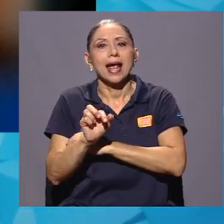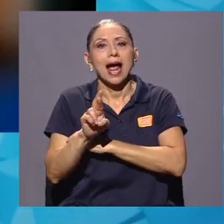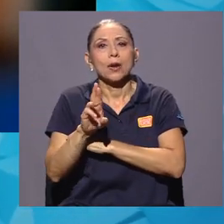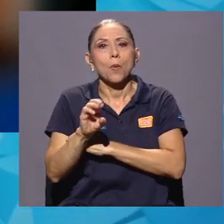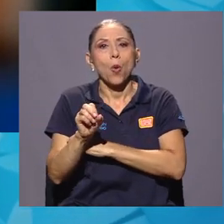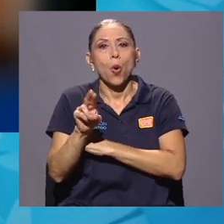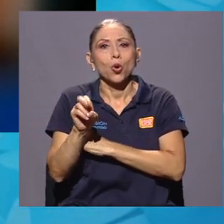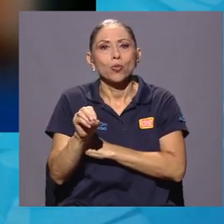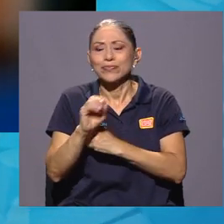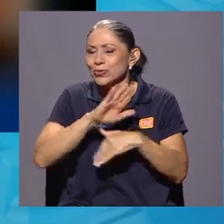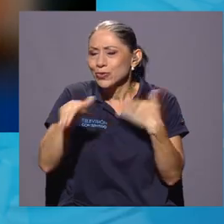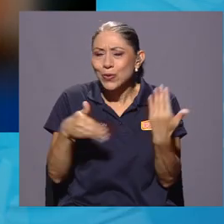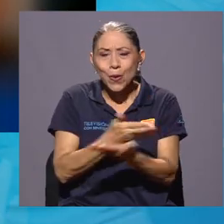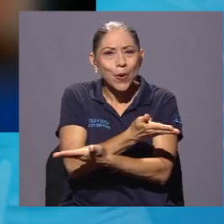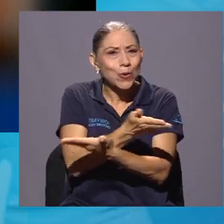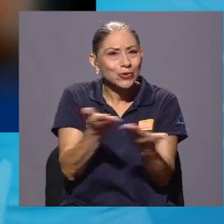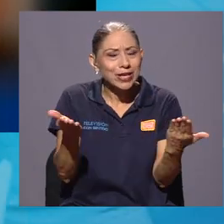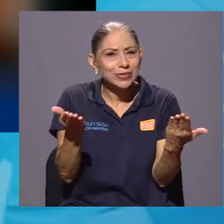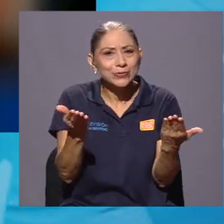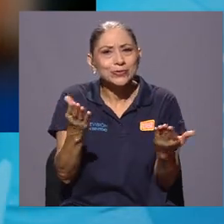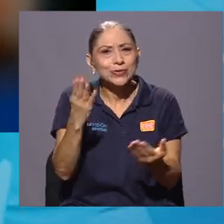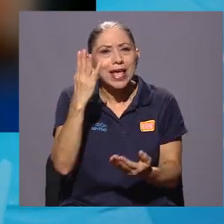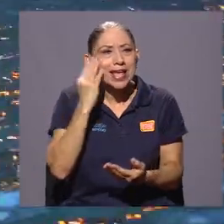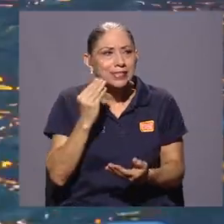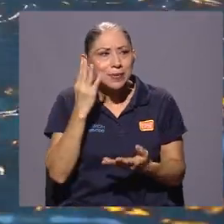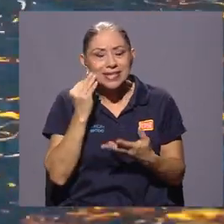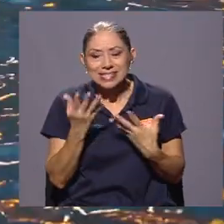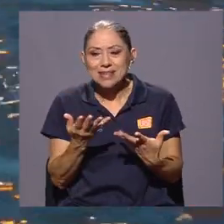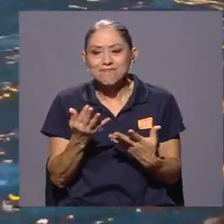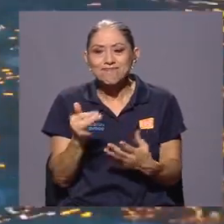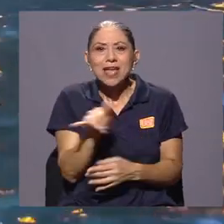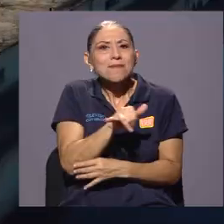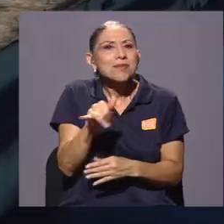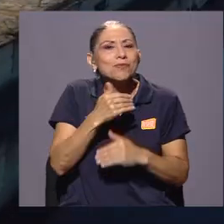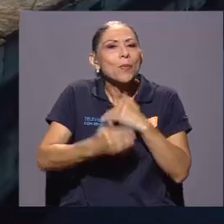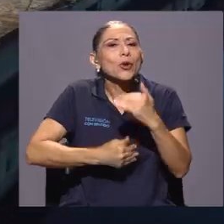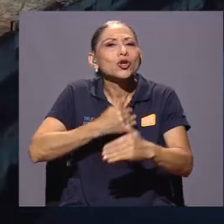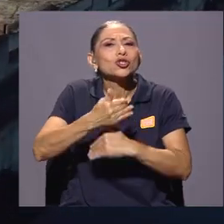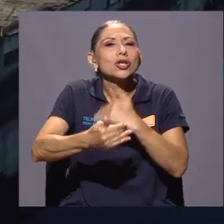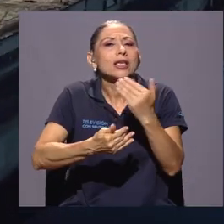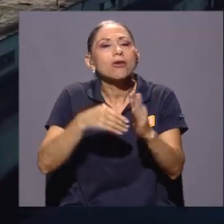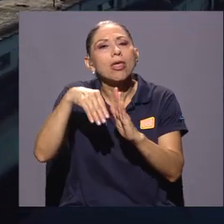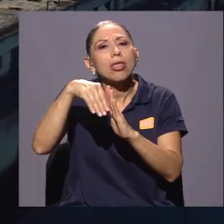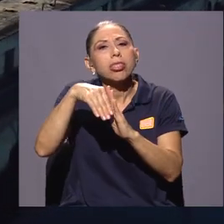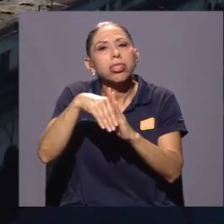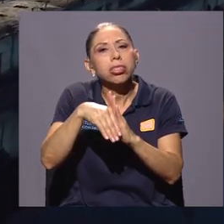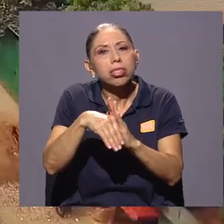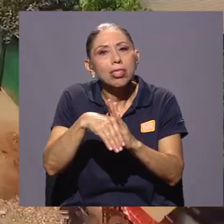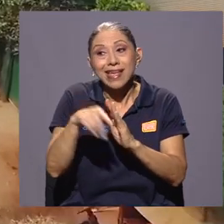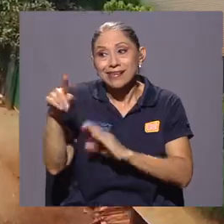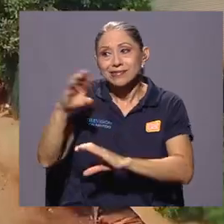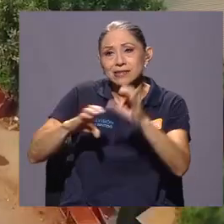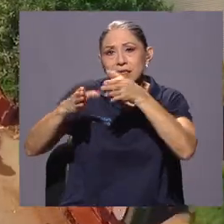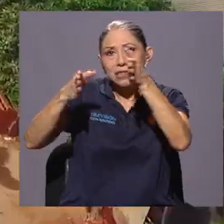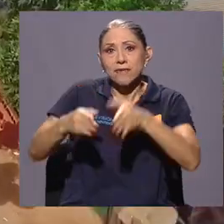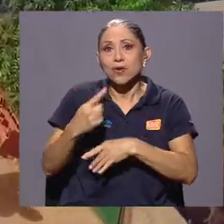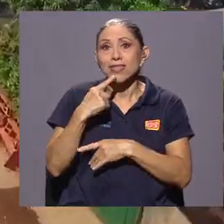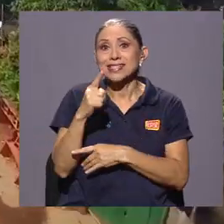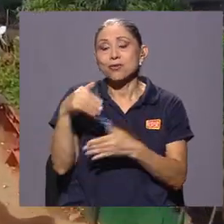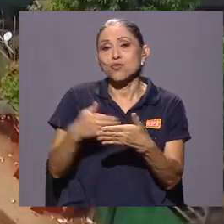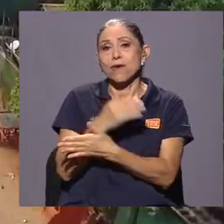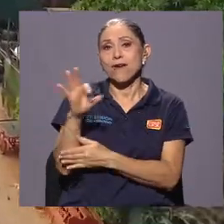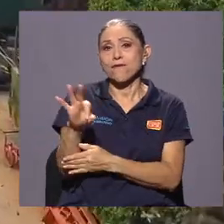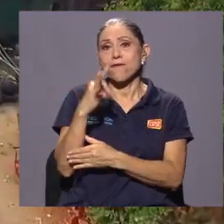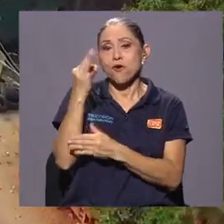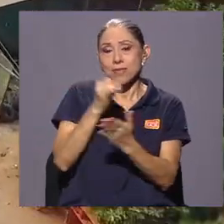los cuales todos van a experimentar hasta cierto grado el mismo proceso de degradación. El científico asegura que la nueva línea de